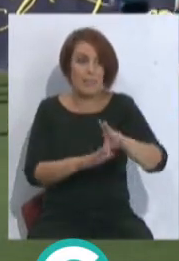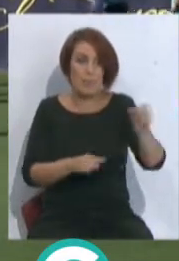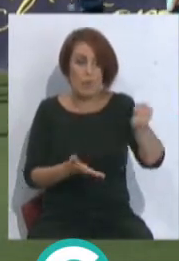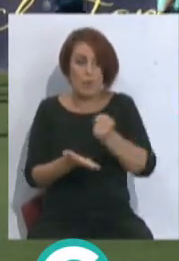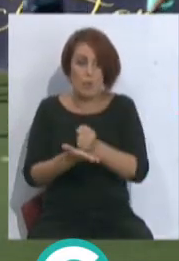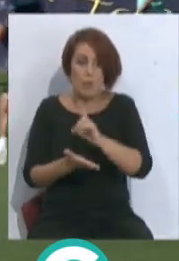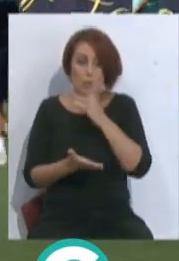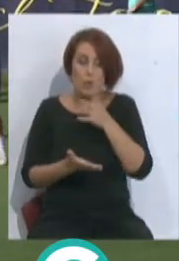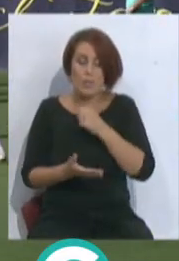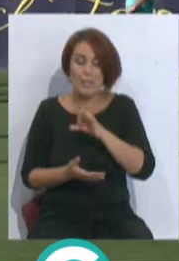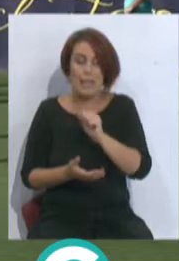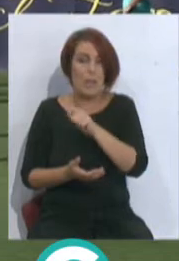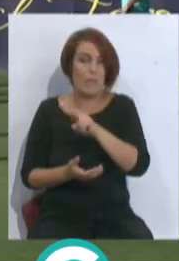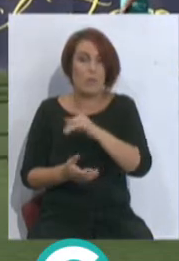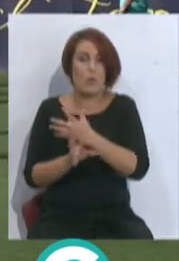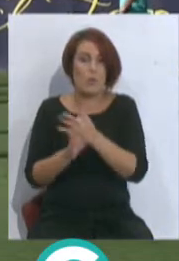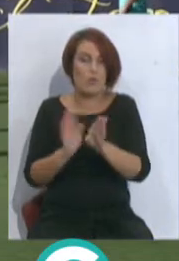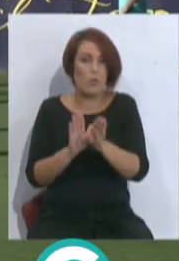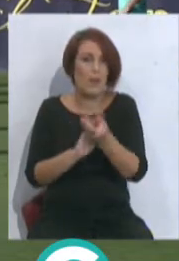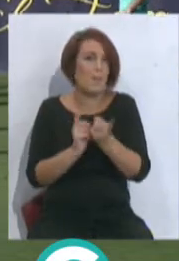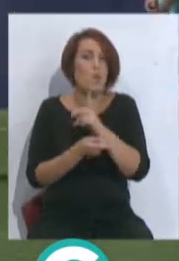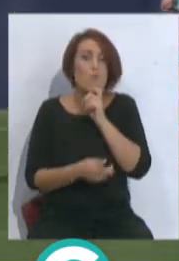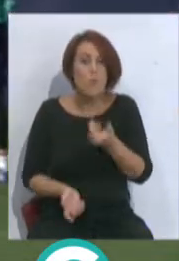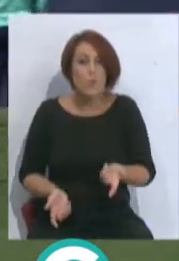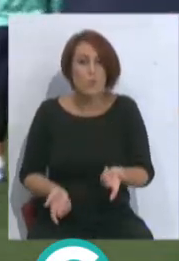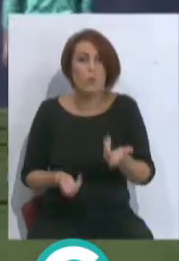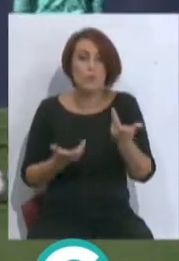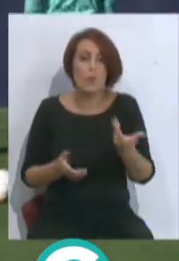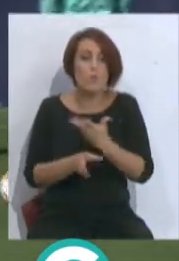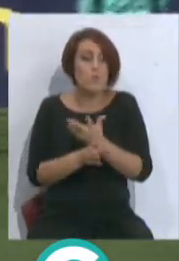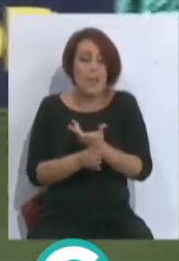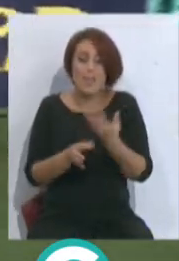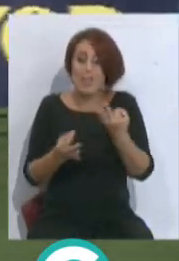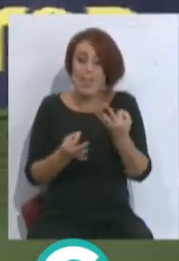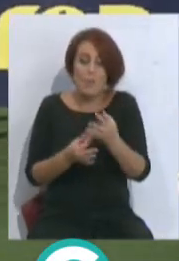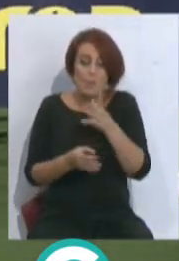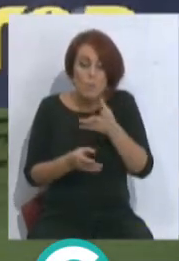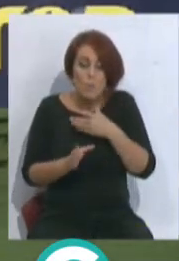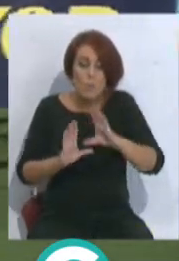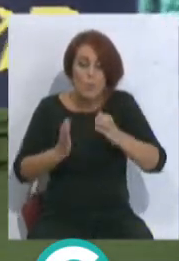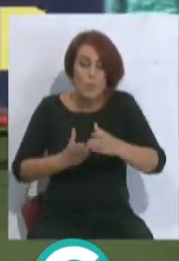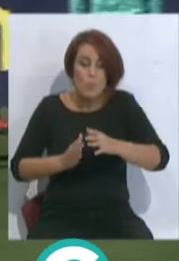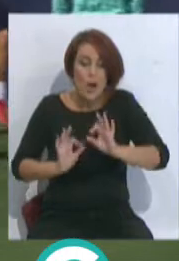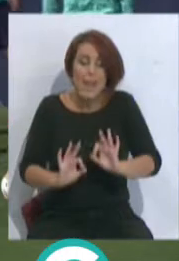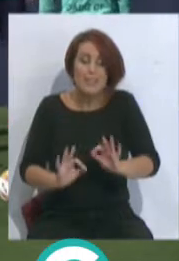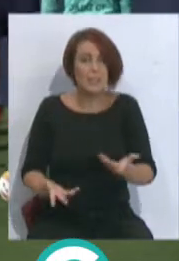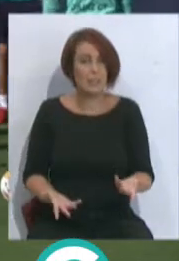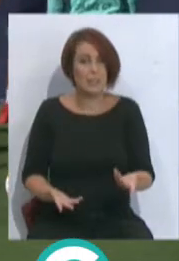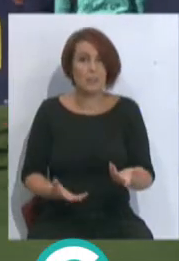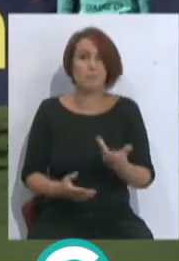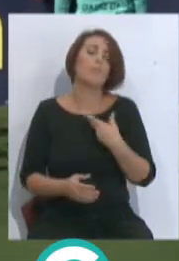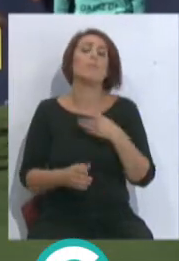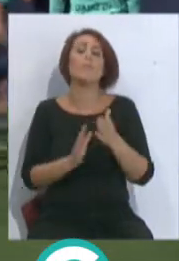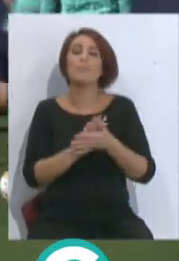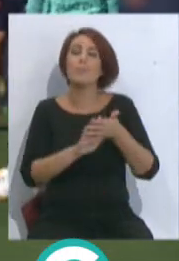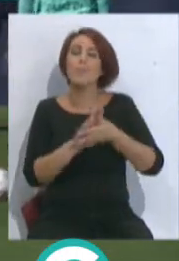Don Sarri, ¿cómo voy a cambiar? Ya me estás dando razón al final, que es que tiene que jugar a lo que tiene, es que no tiene más. Estás comentando, José, el